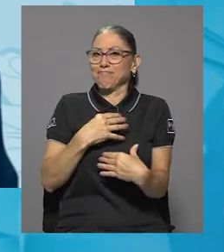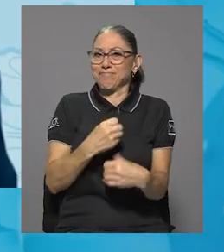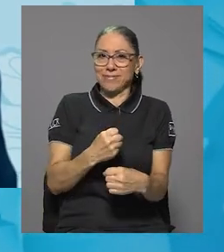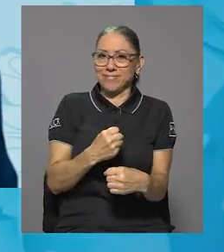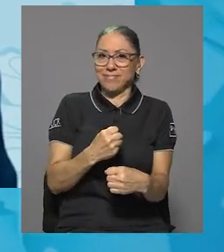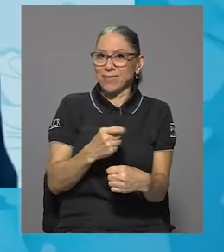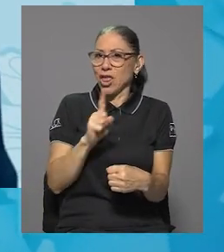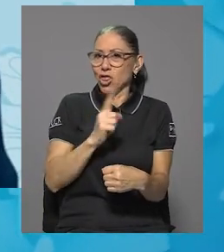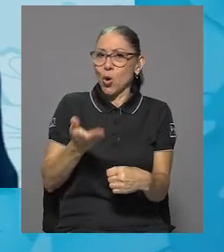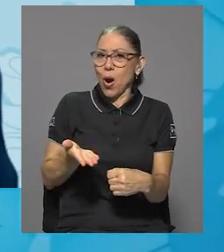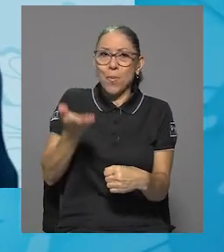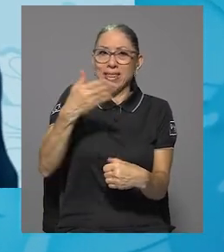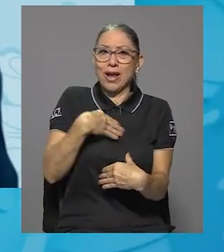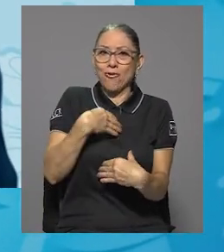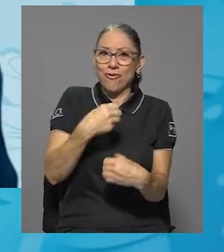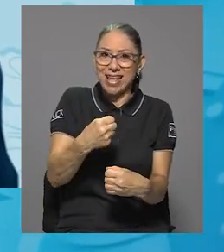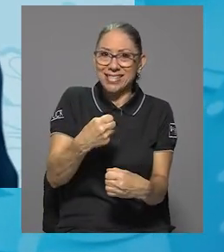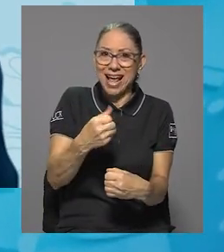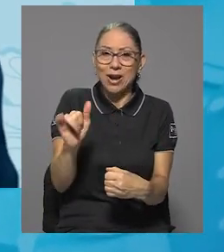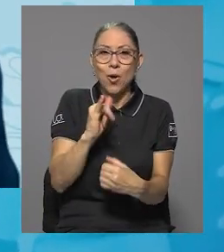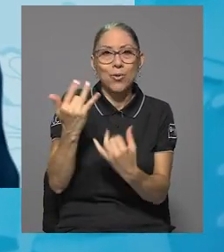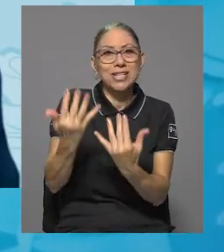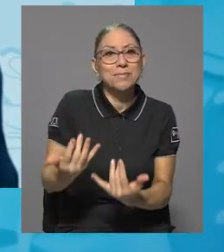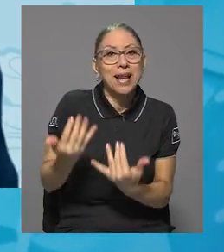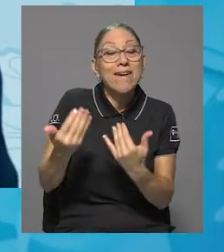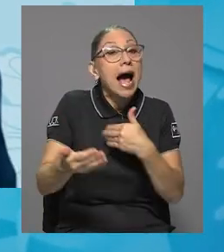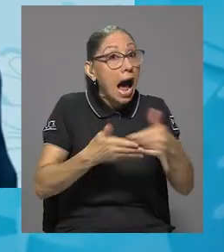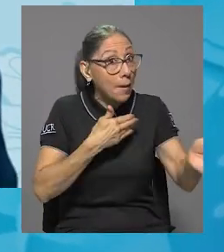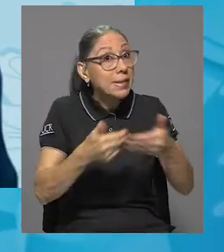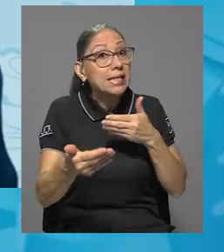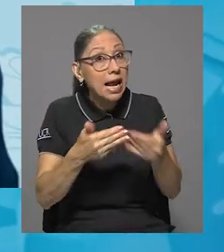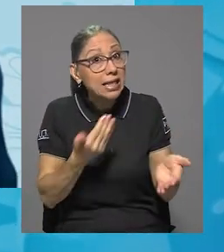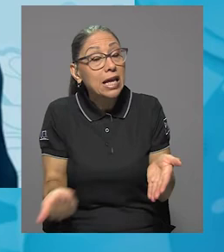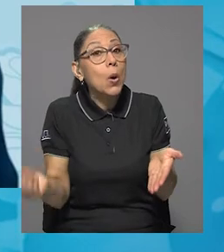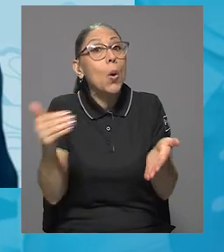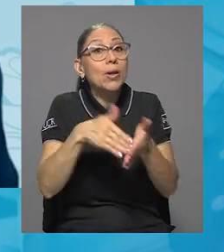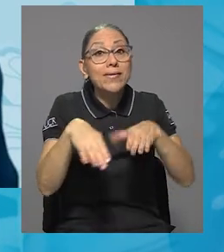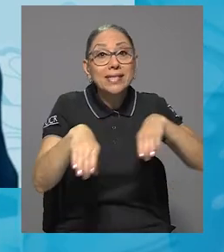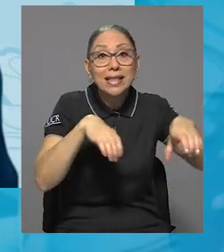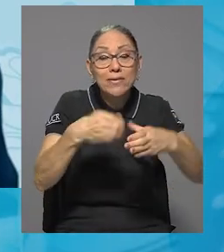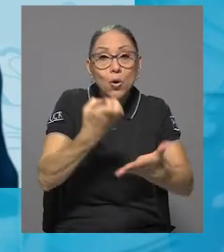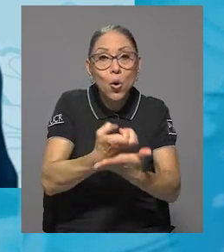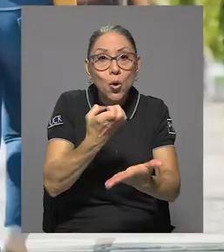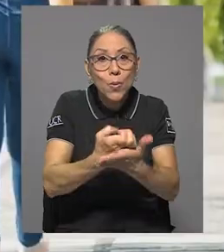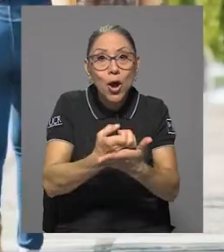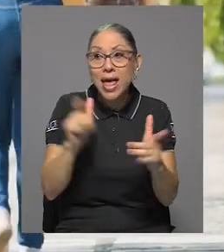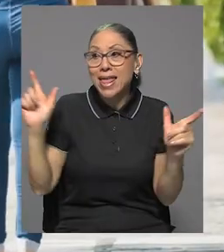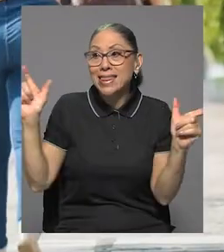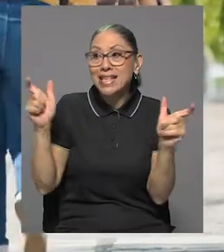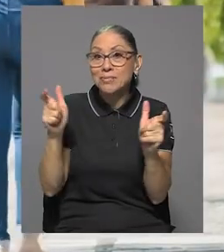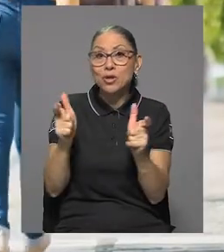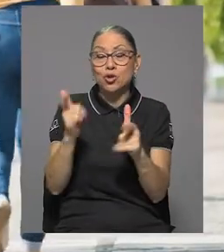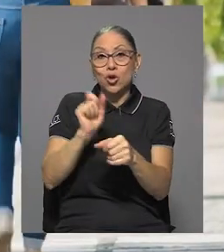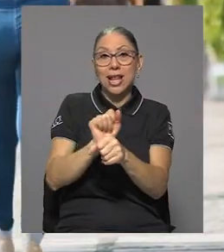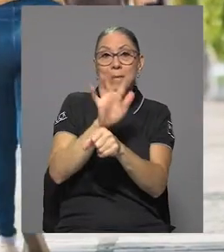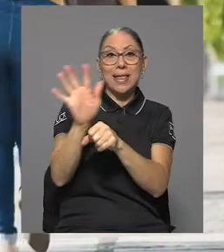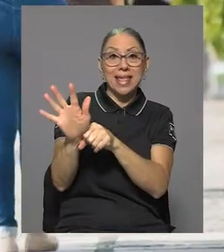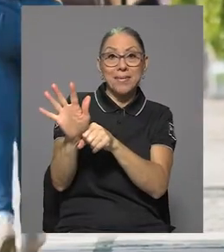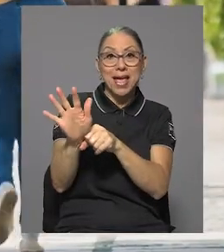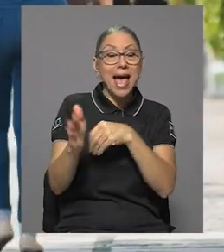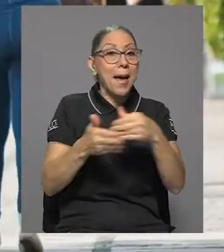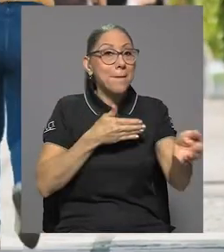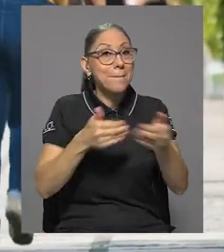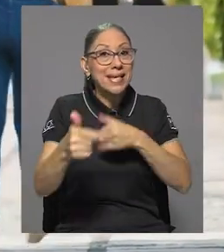esperar, pese a la reactivación económica, pese a la disminución del efecto de la pandemia, pese a la época que estamos